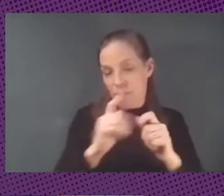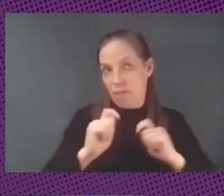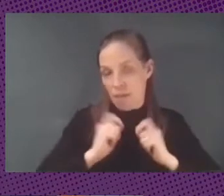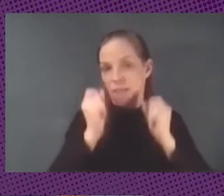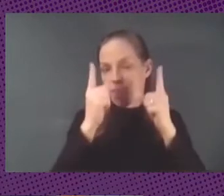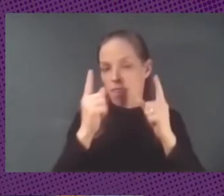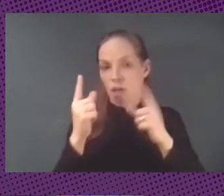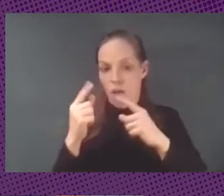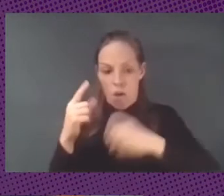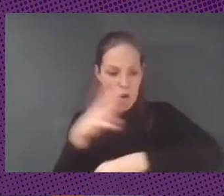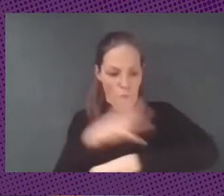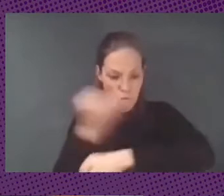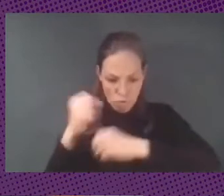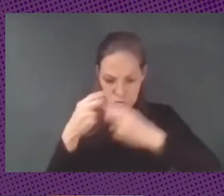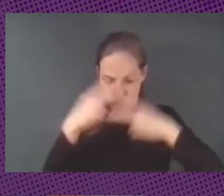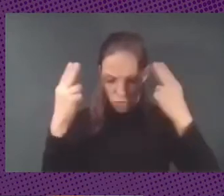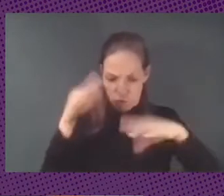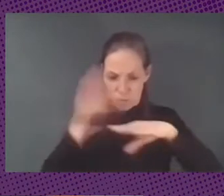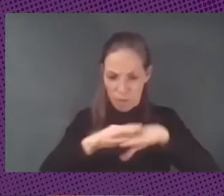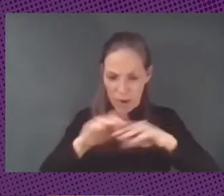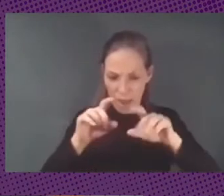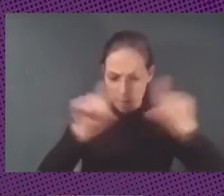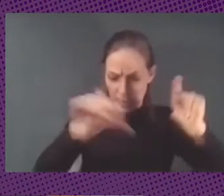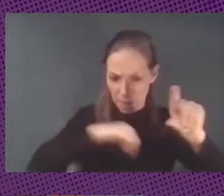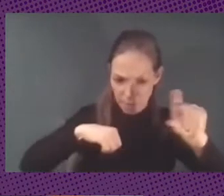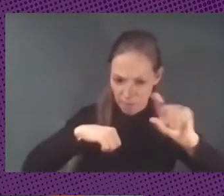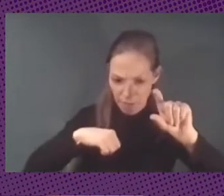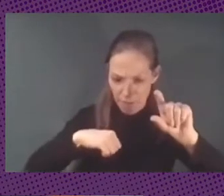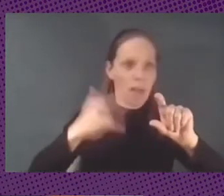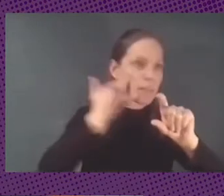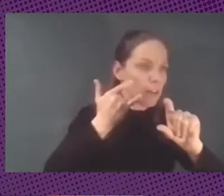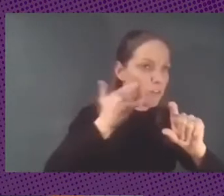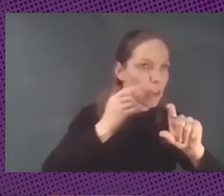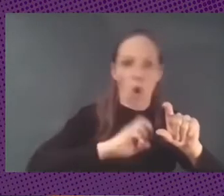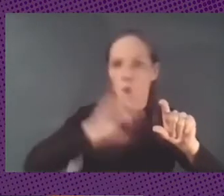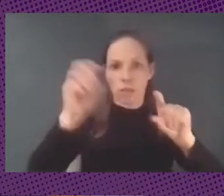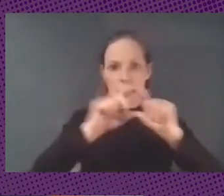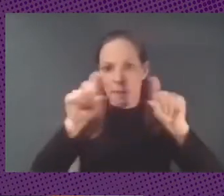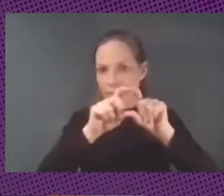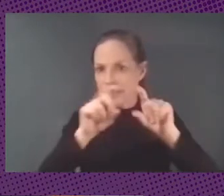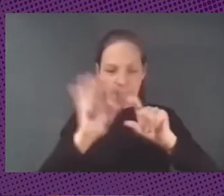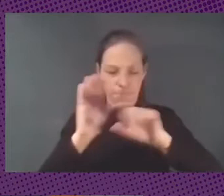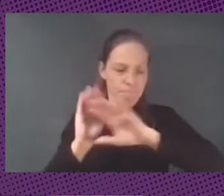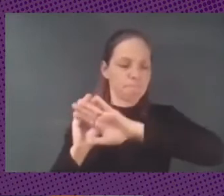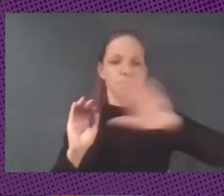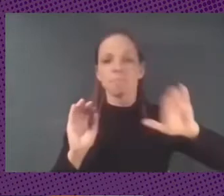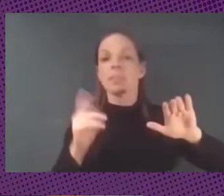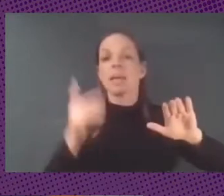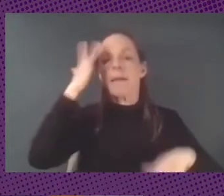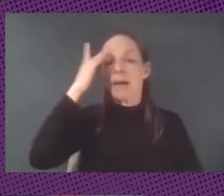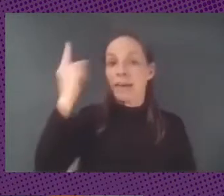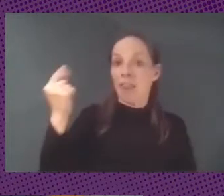desarrollo de tecnologías y de infraestructuras privadas ya sea telefónica o ya sea de cualquier otra empresa sino supongamos que tenemos ese dinero